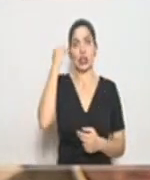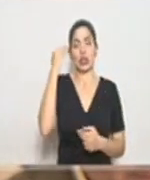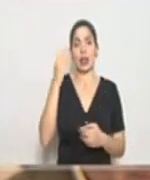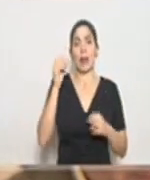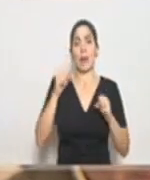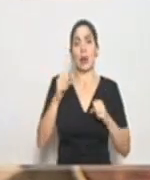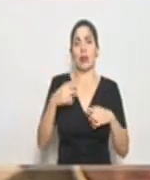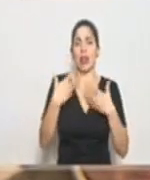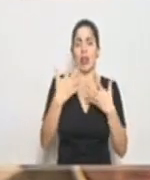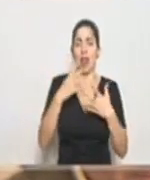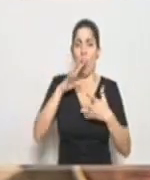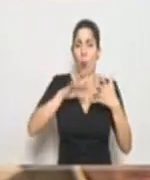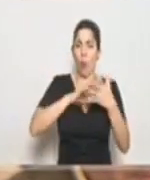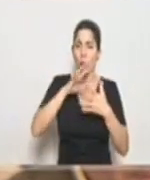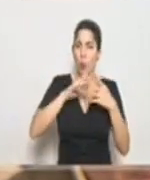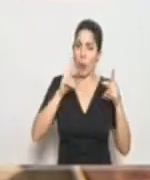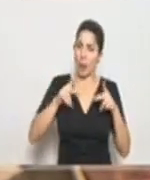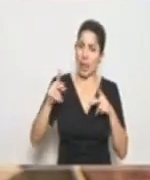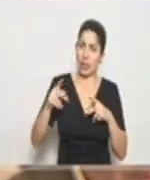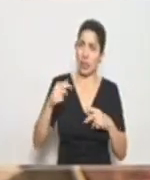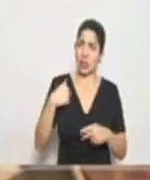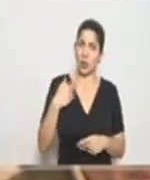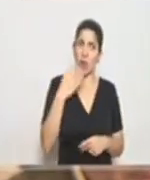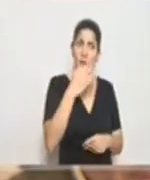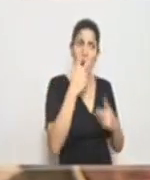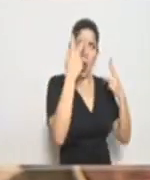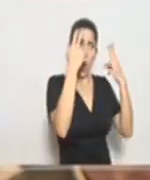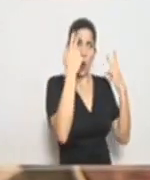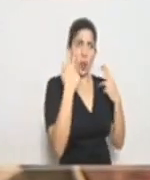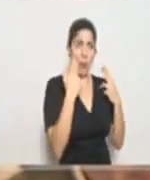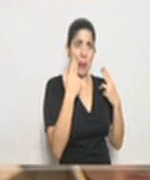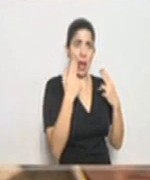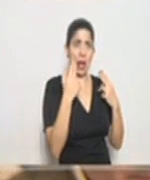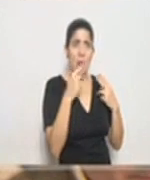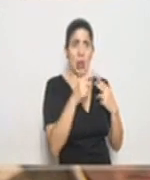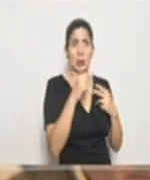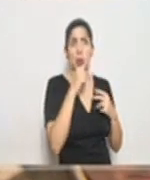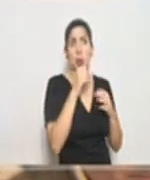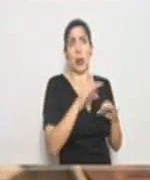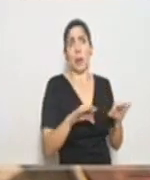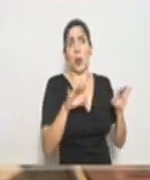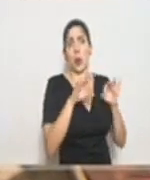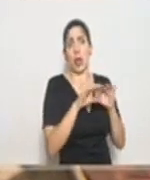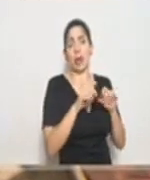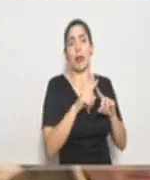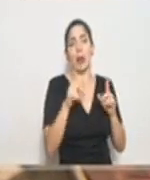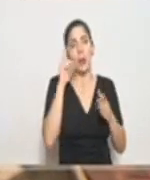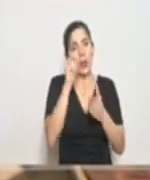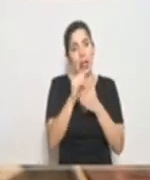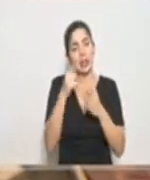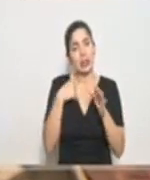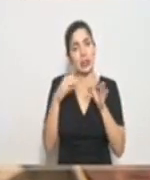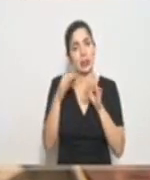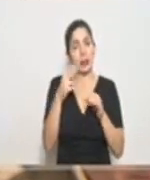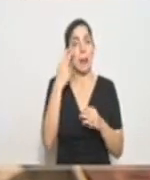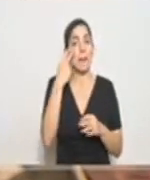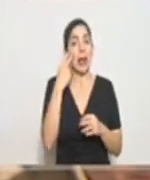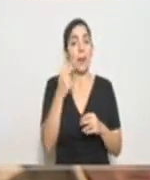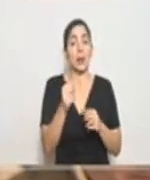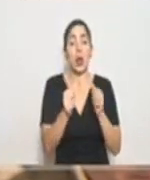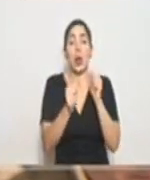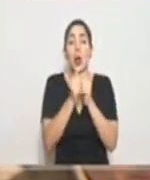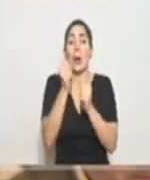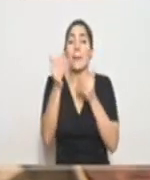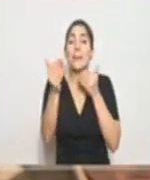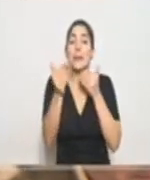eventualmente confundir en el sentido de que ir a cortarse el pelo puede ser que no sea esencial pero por eso les decía vamos a ver de lo más cercano